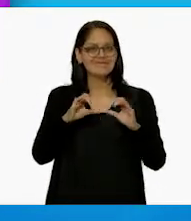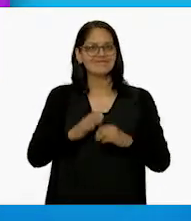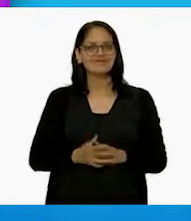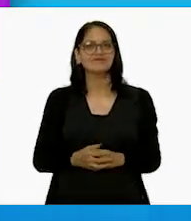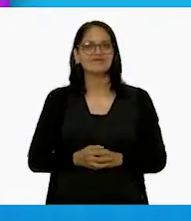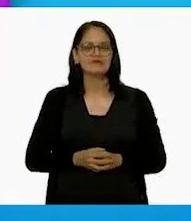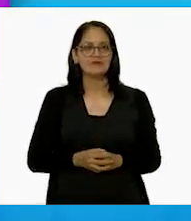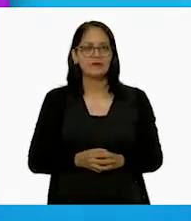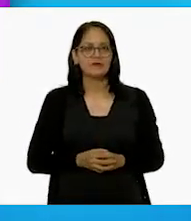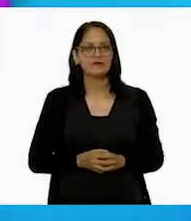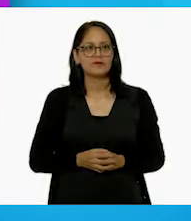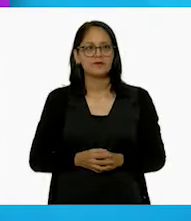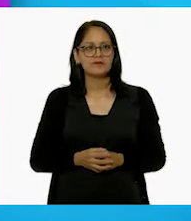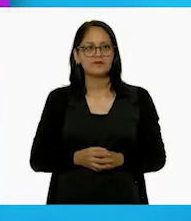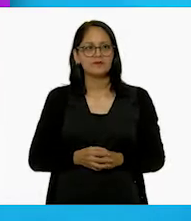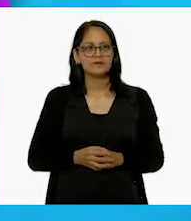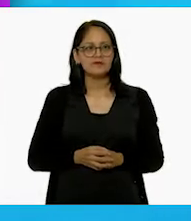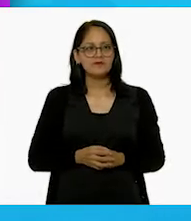unos a los otros.